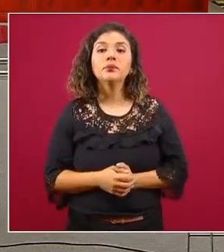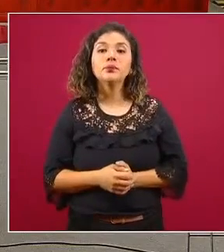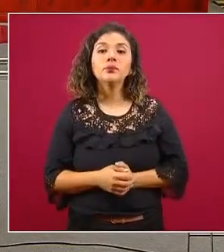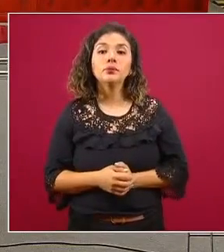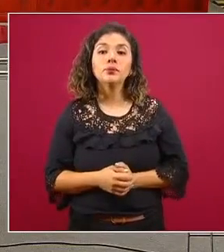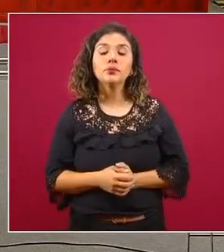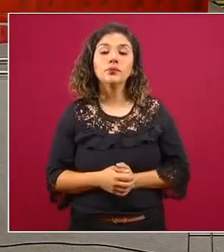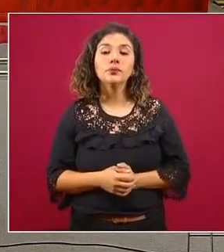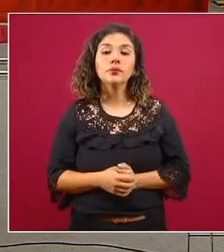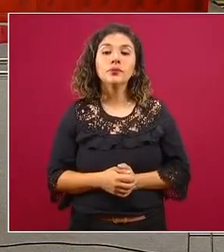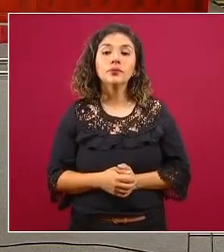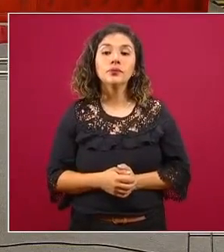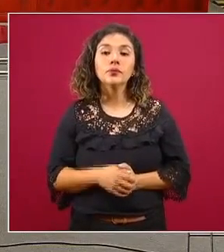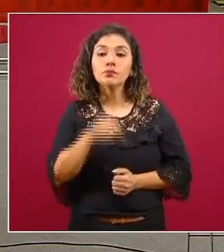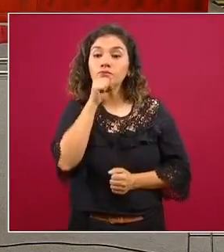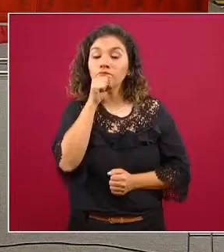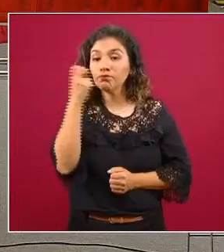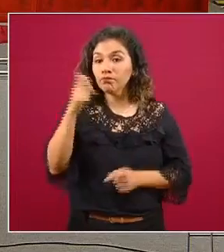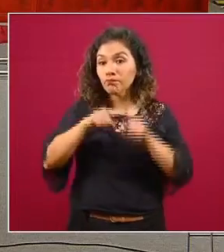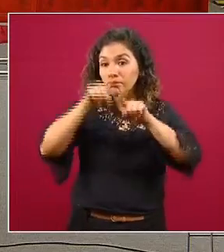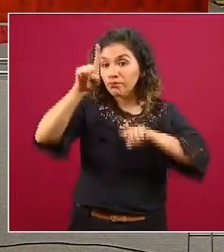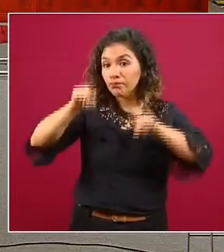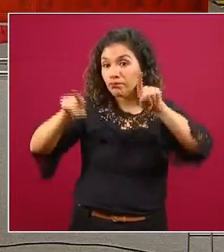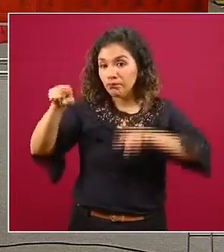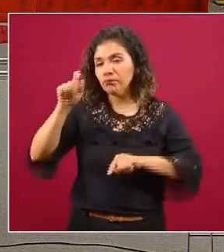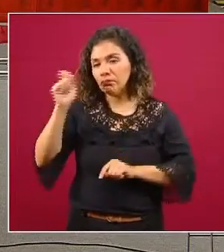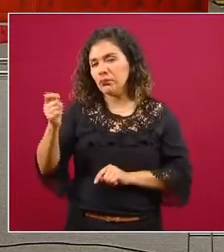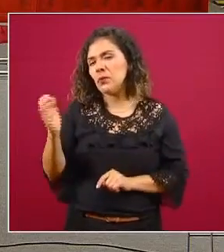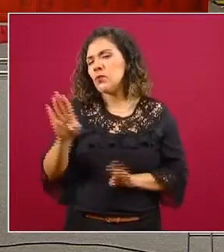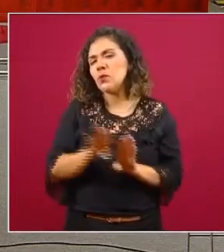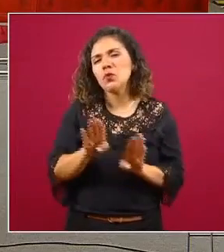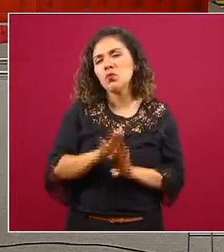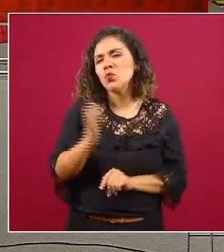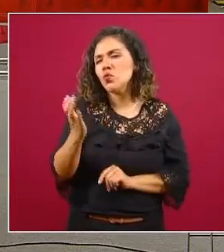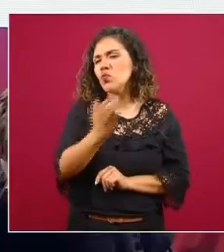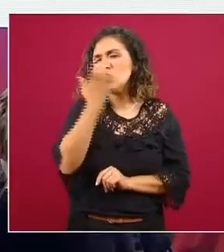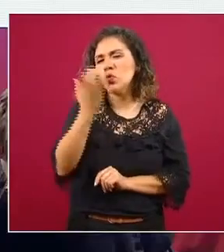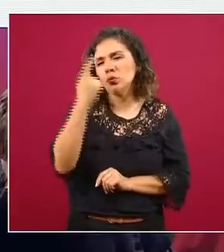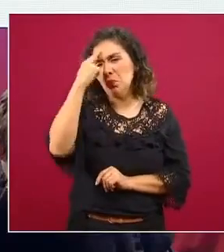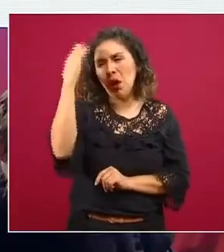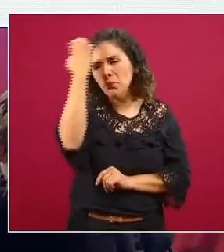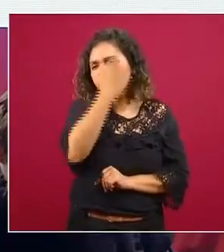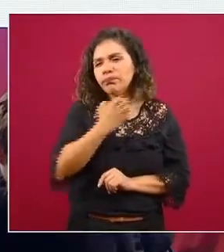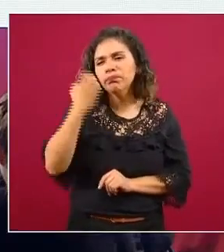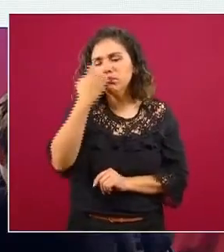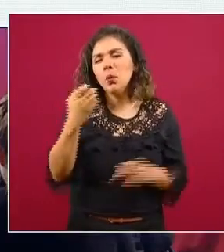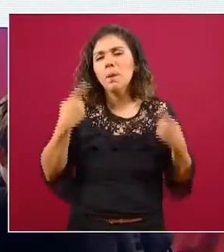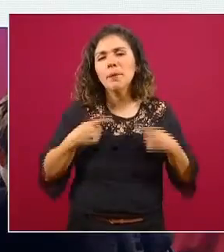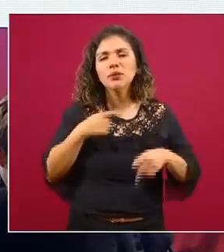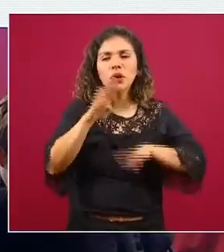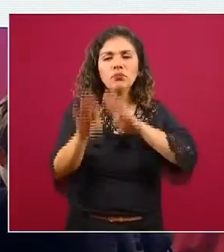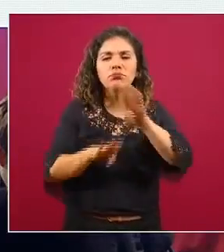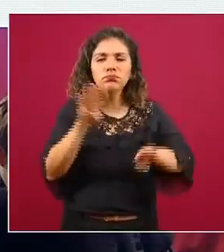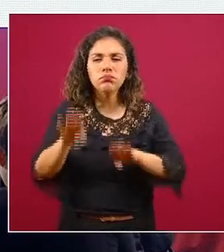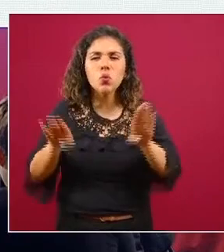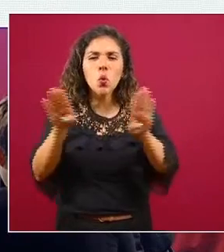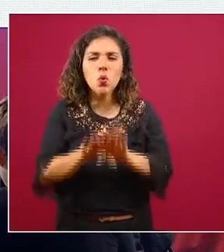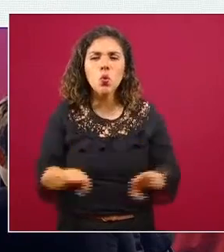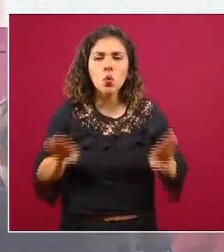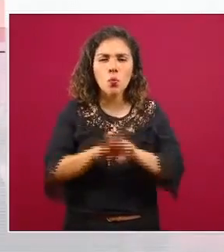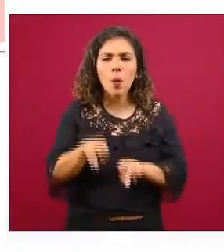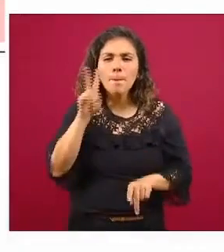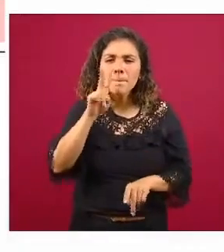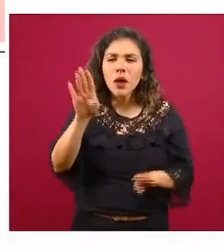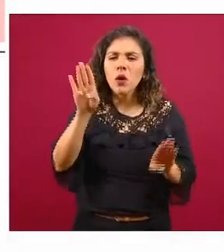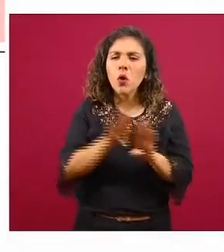en esta gráfica que es muy parecida a la que ustedes ya vieron una gráfica típica del análisis del exceso de mortalidad pueden ver cómo se mueven en esta